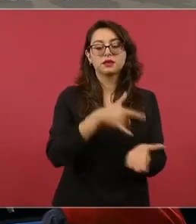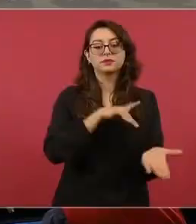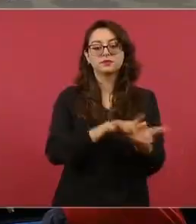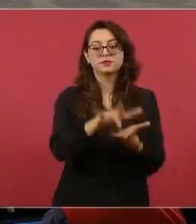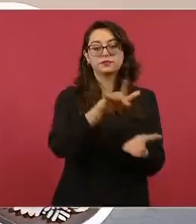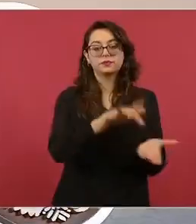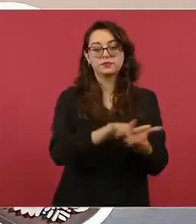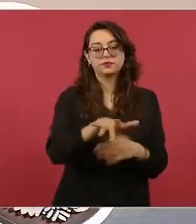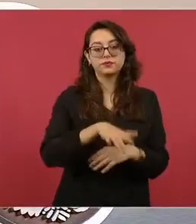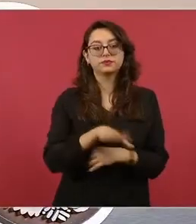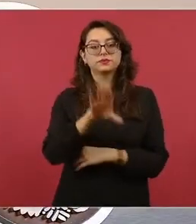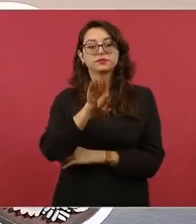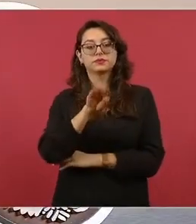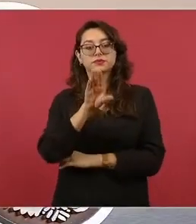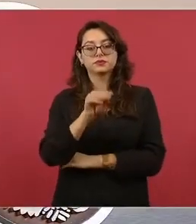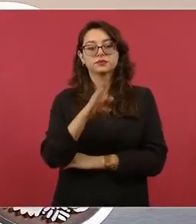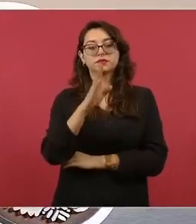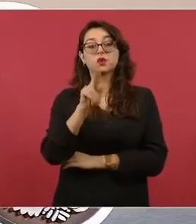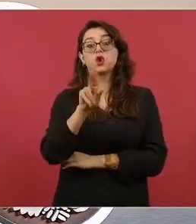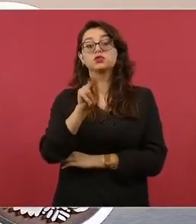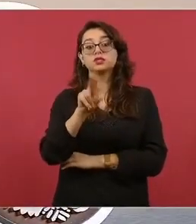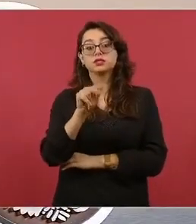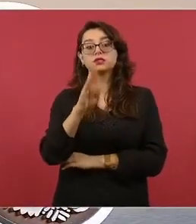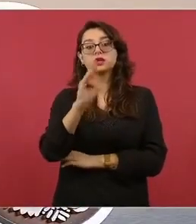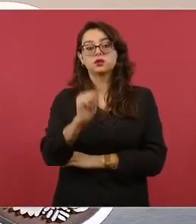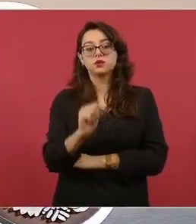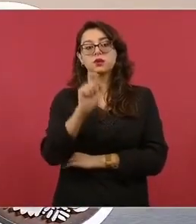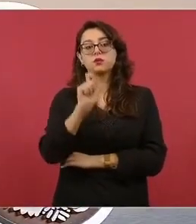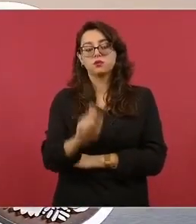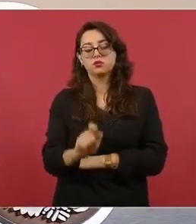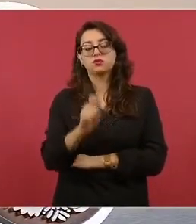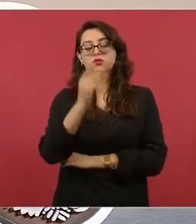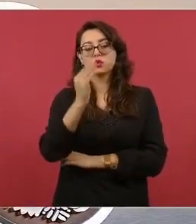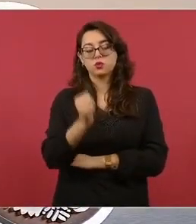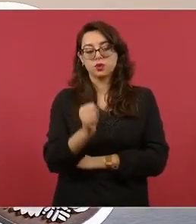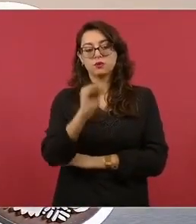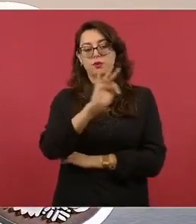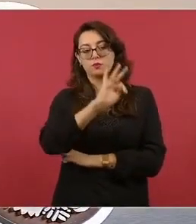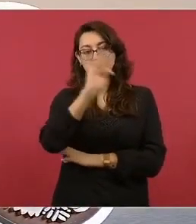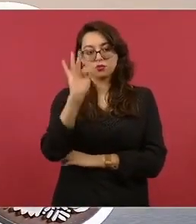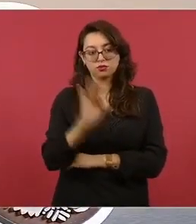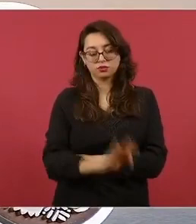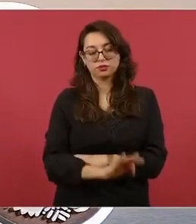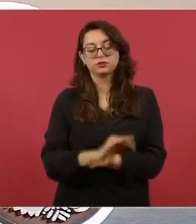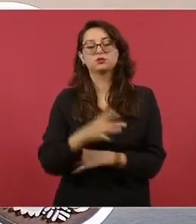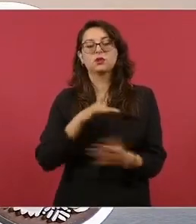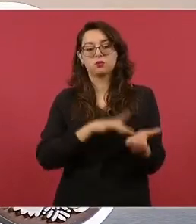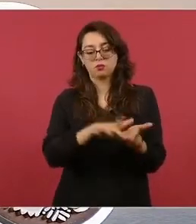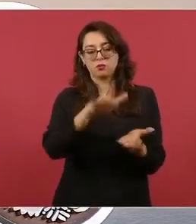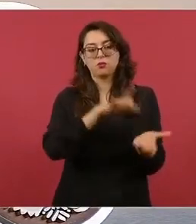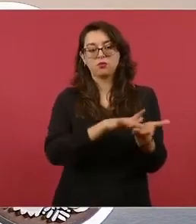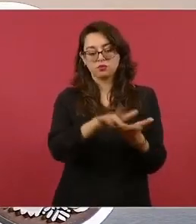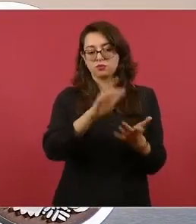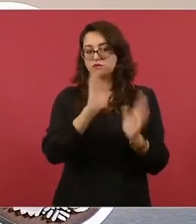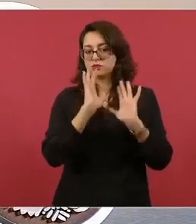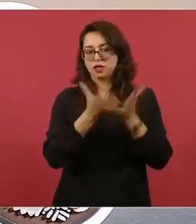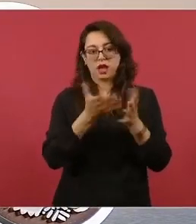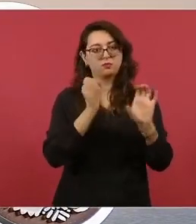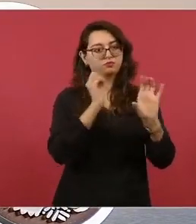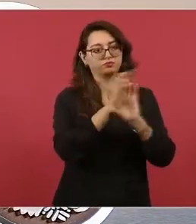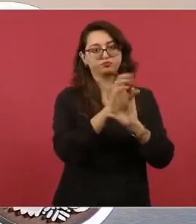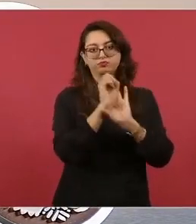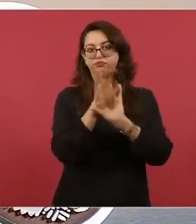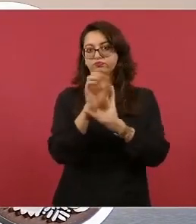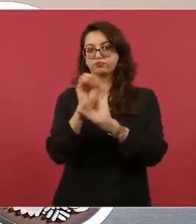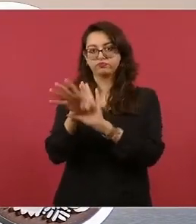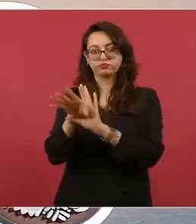apoyo a 89.1 por 9 por ciento de los hogares. Y en el tercer